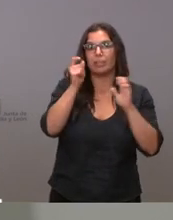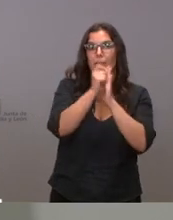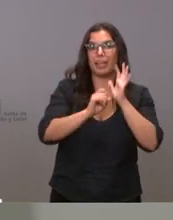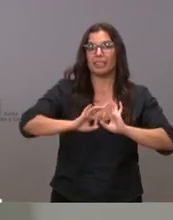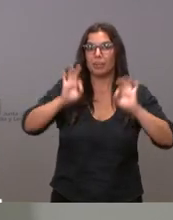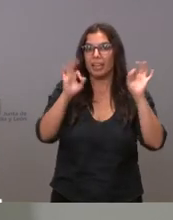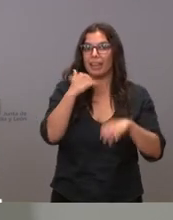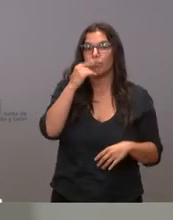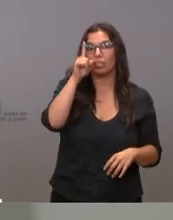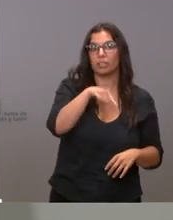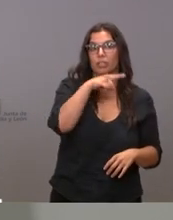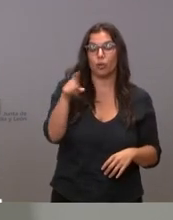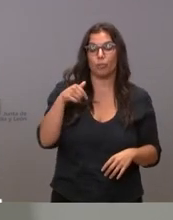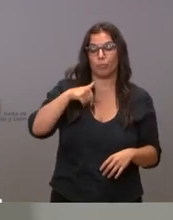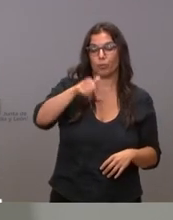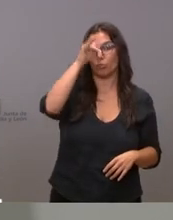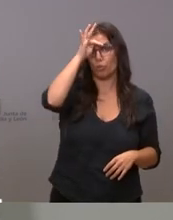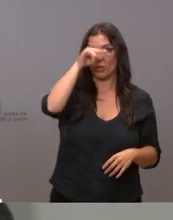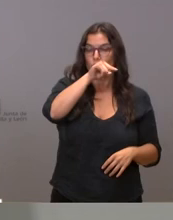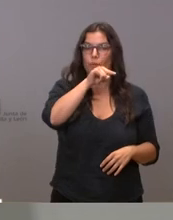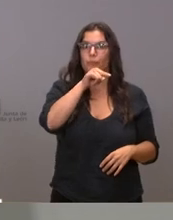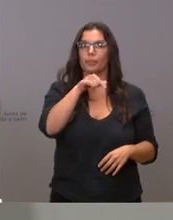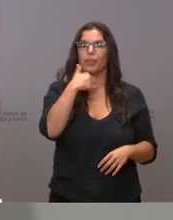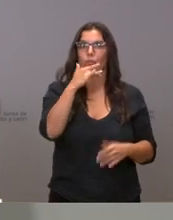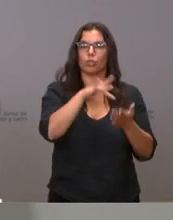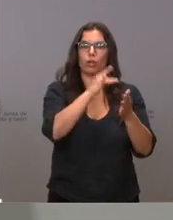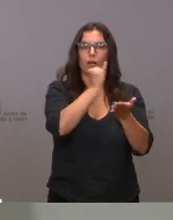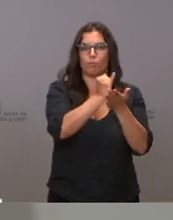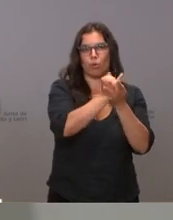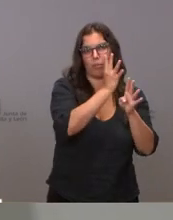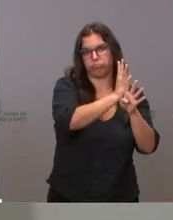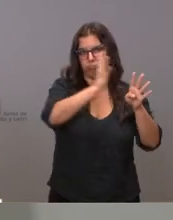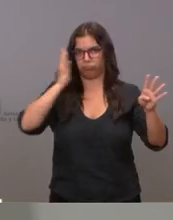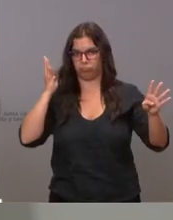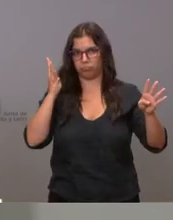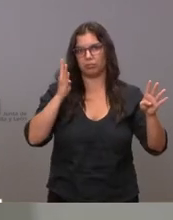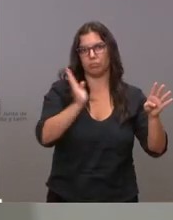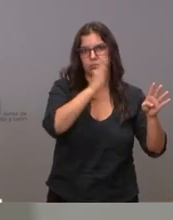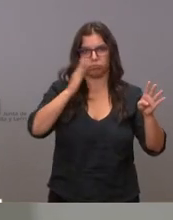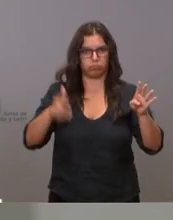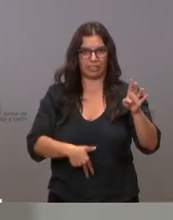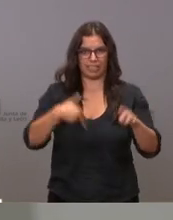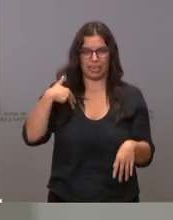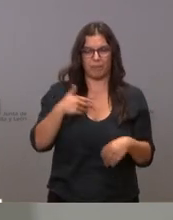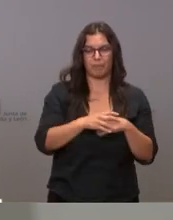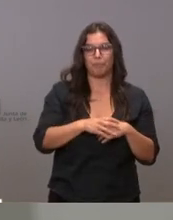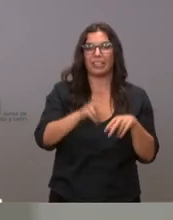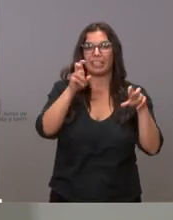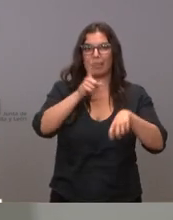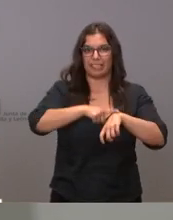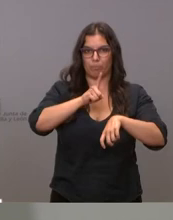Zamora este domingo habrá en Zamora un cribado sobre los tiempos